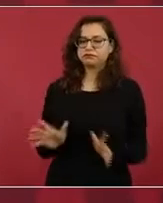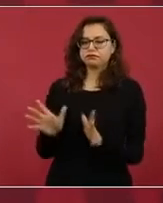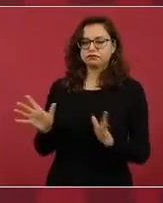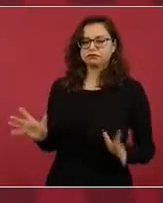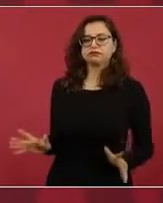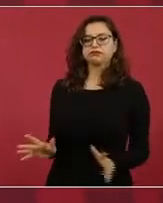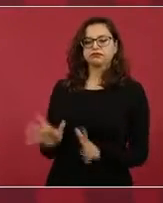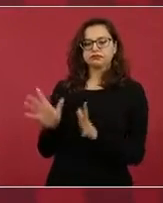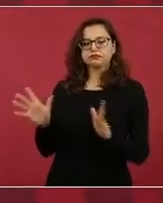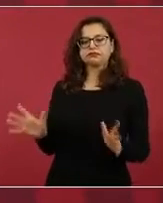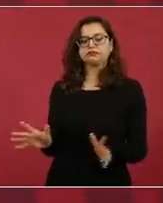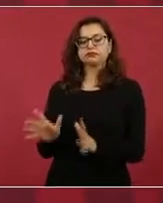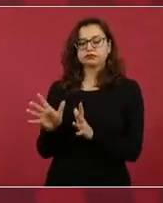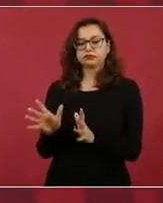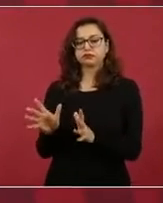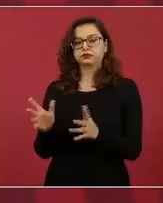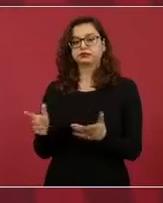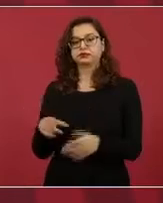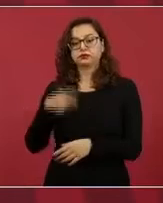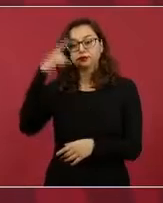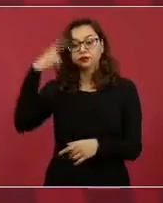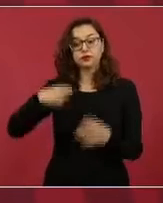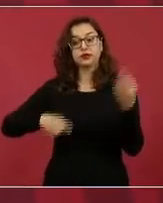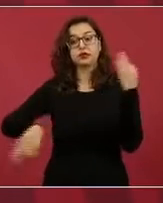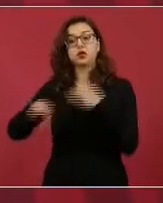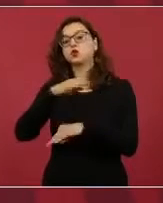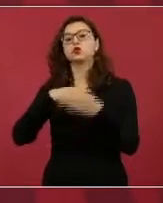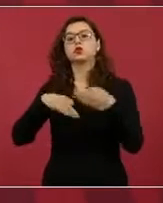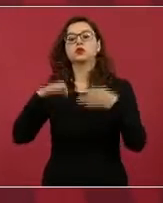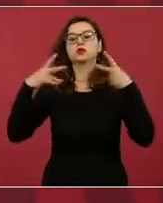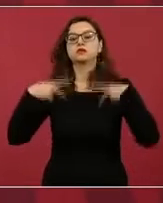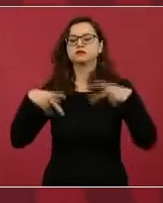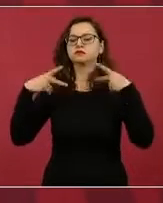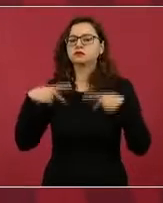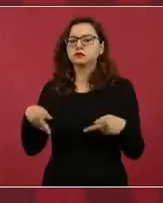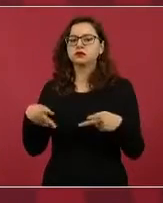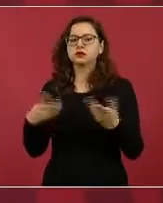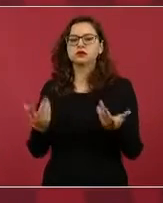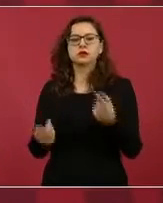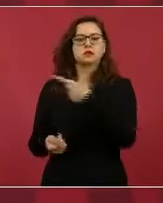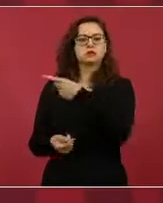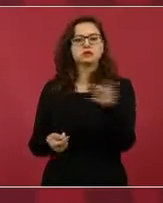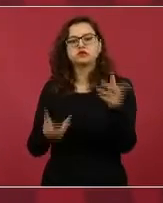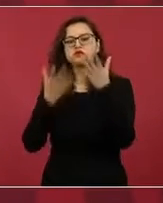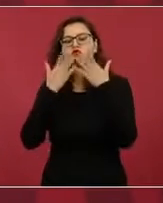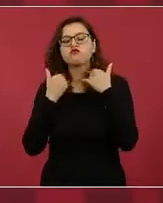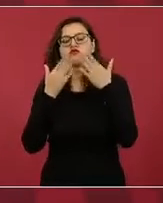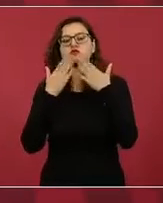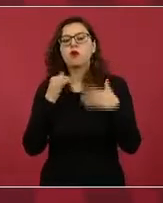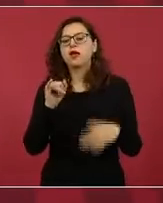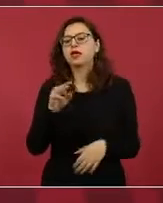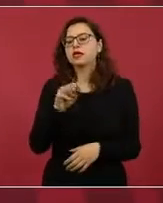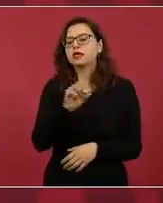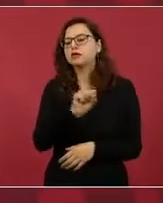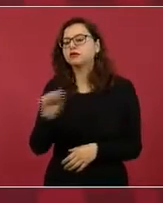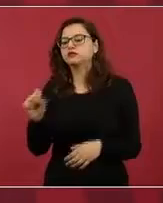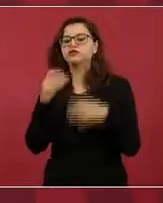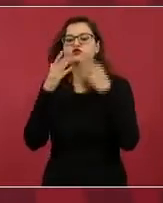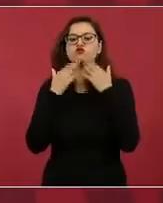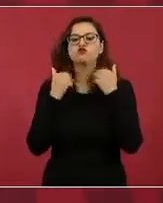población abierta, para los que no tienen seguridad social, que